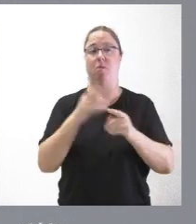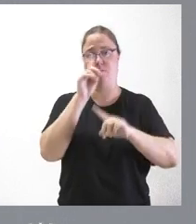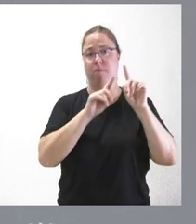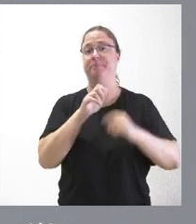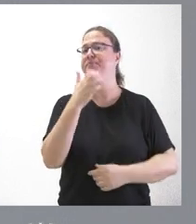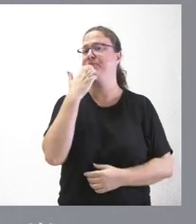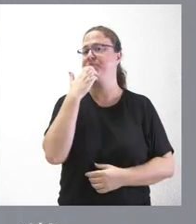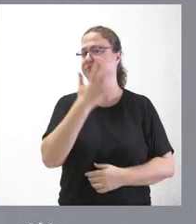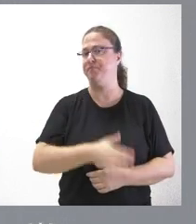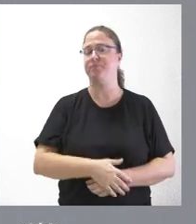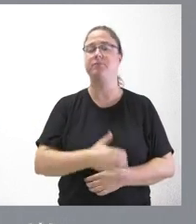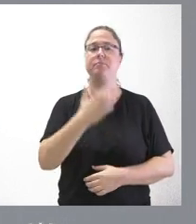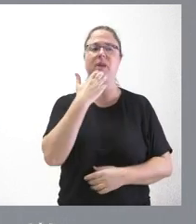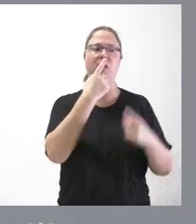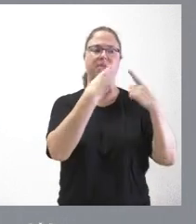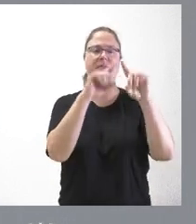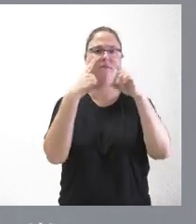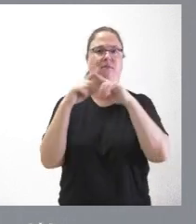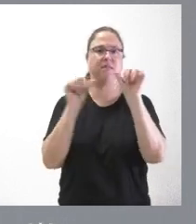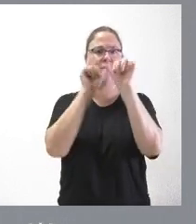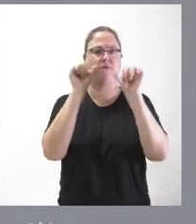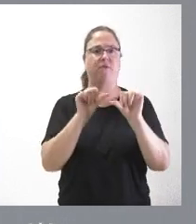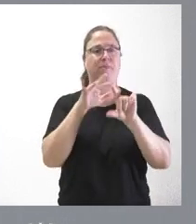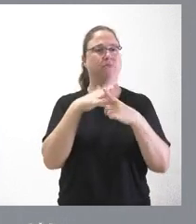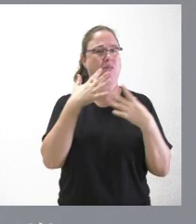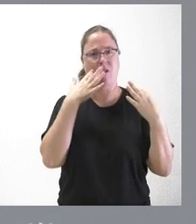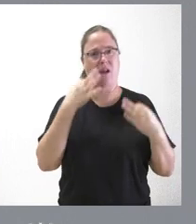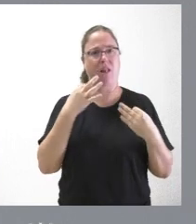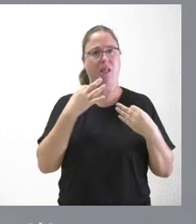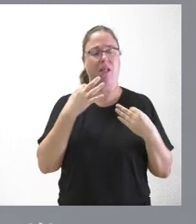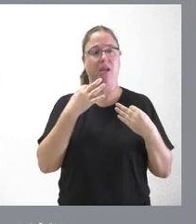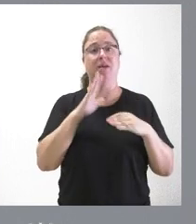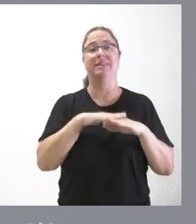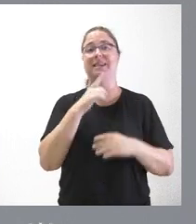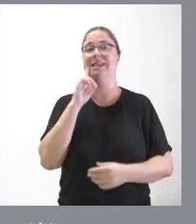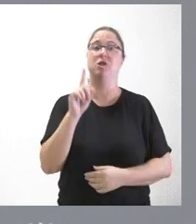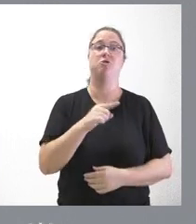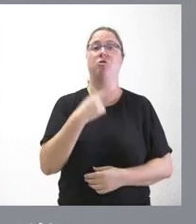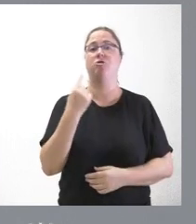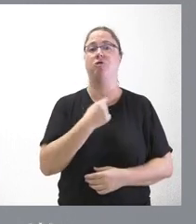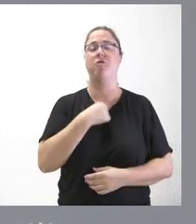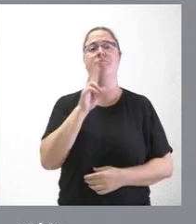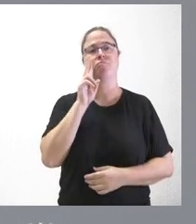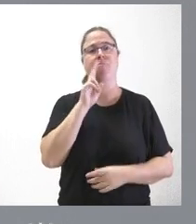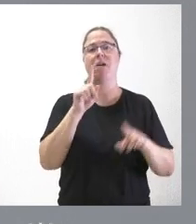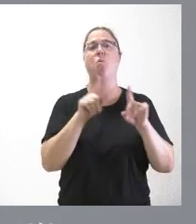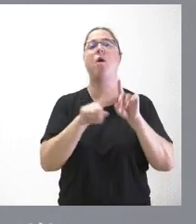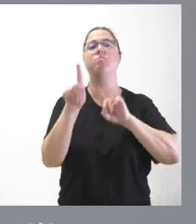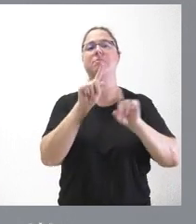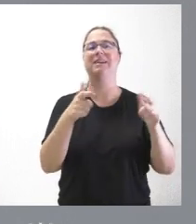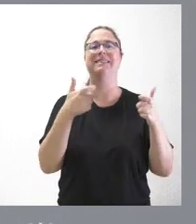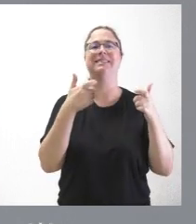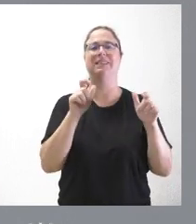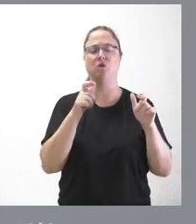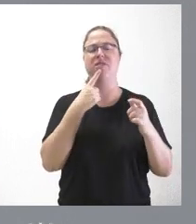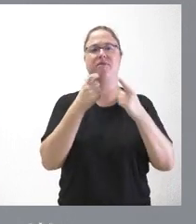de las diferentes formas que existe de ver una realidad donde nosotros sí apreciamos también los problemas en un sector que está